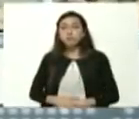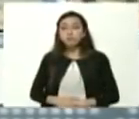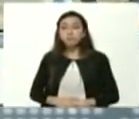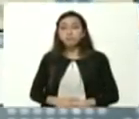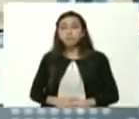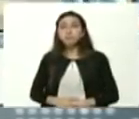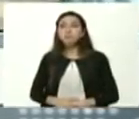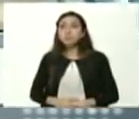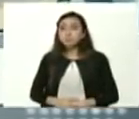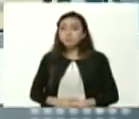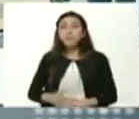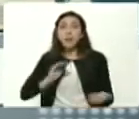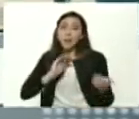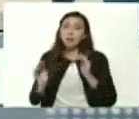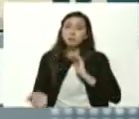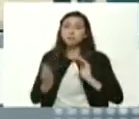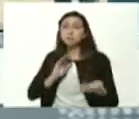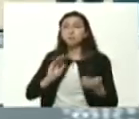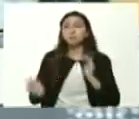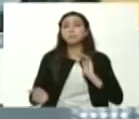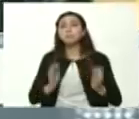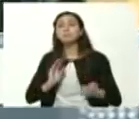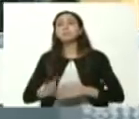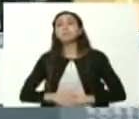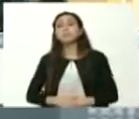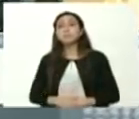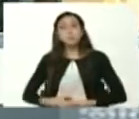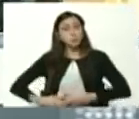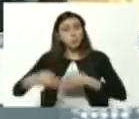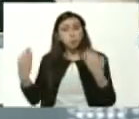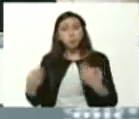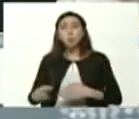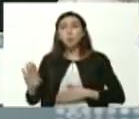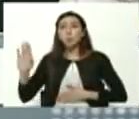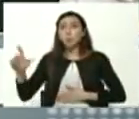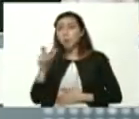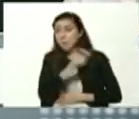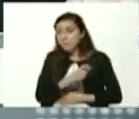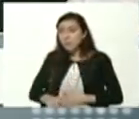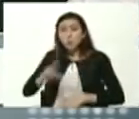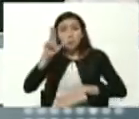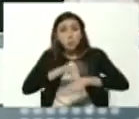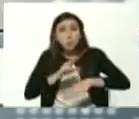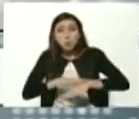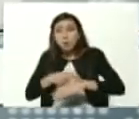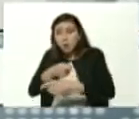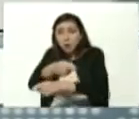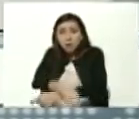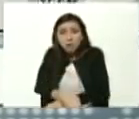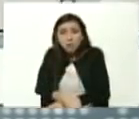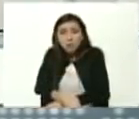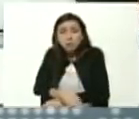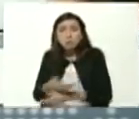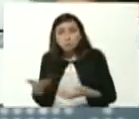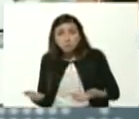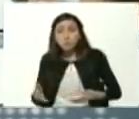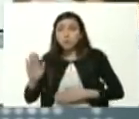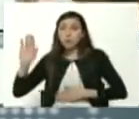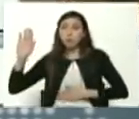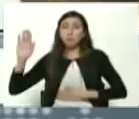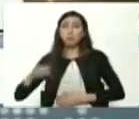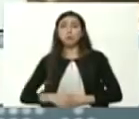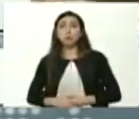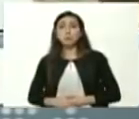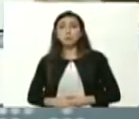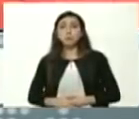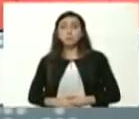es la ética eso lo juran quienes se gradúan en la carrera de medicina el